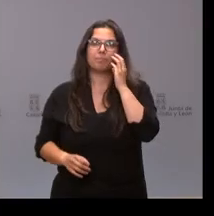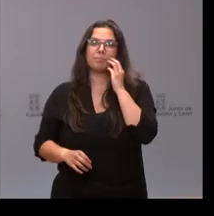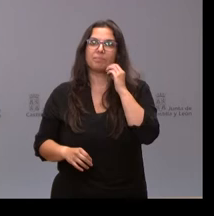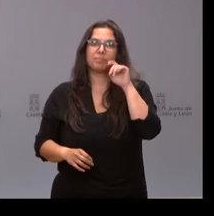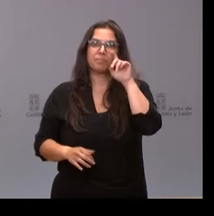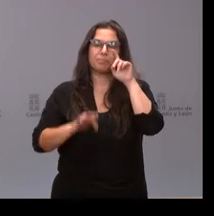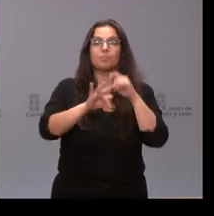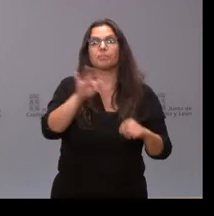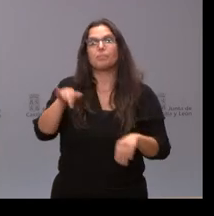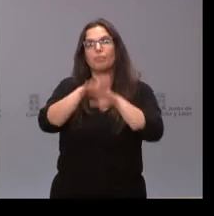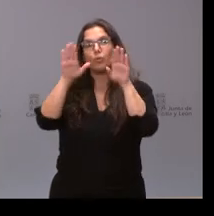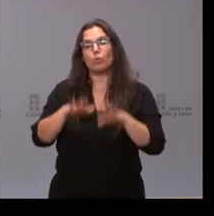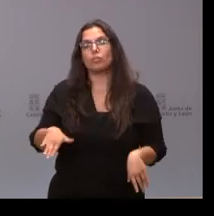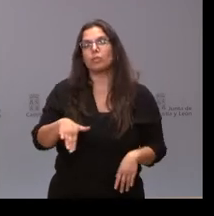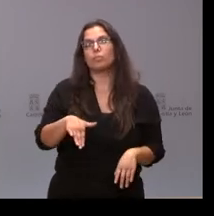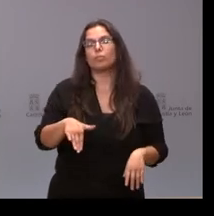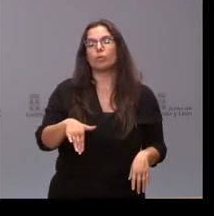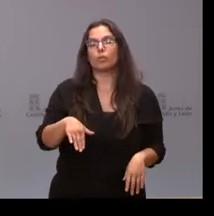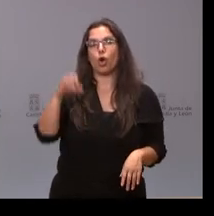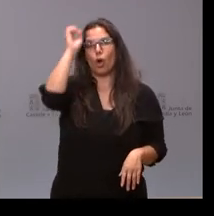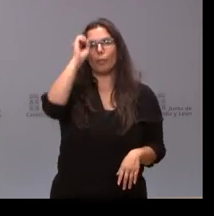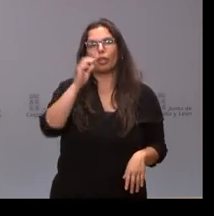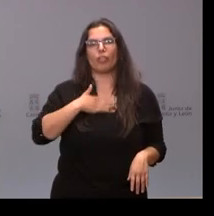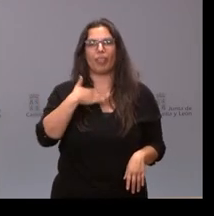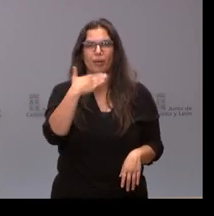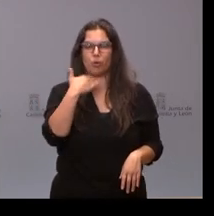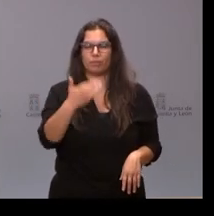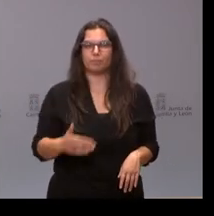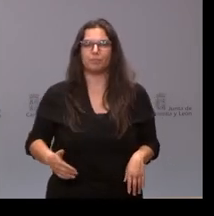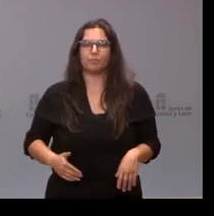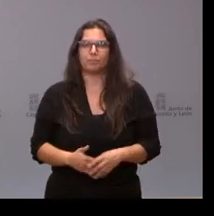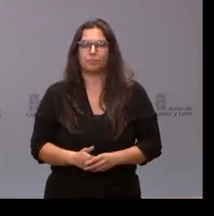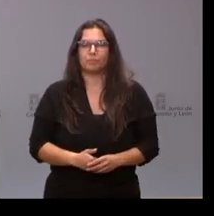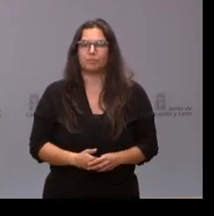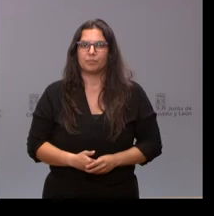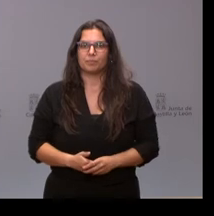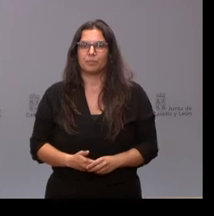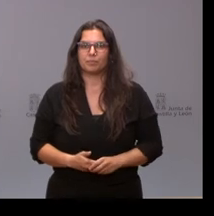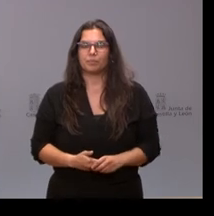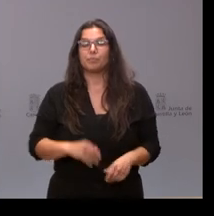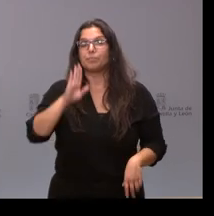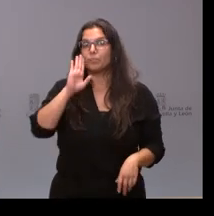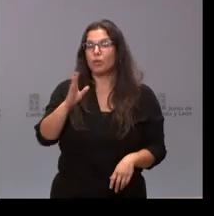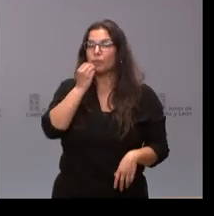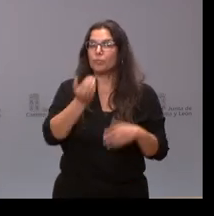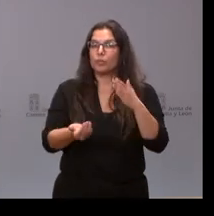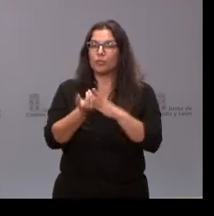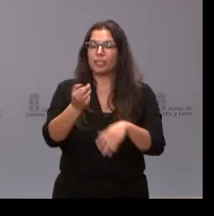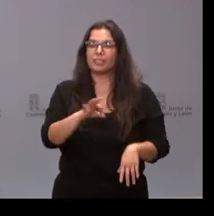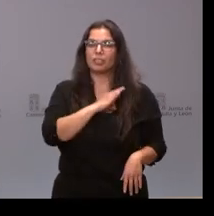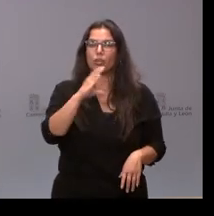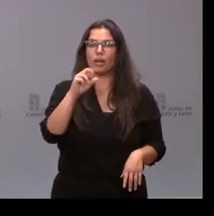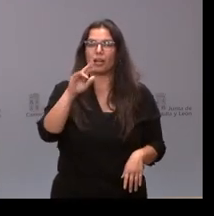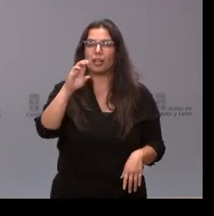hoy este turno en Zamora con Carlos Gil, de La Opinión. Adelante, Carlos. Hola, buenos días, señor Carrieto. Yo